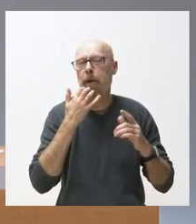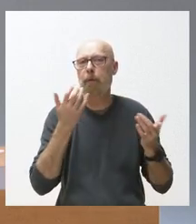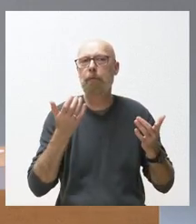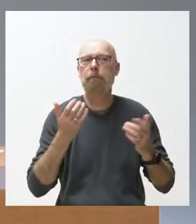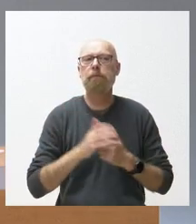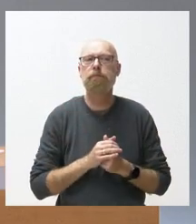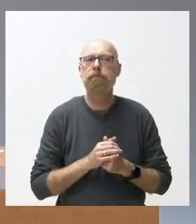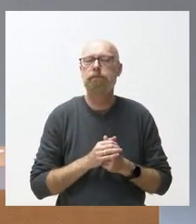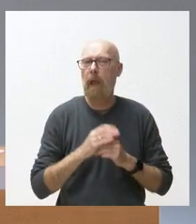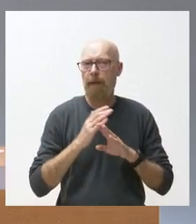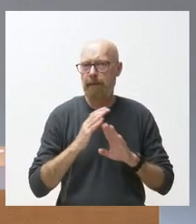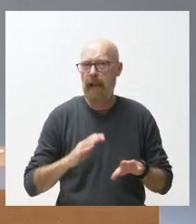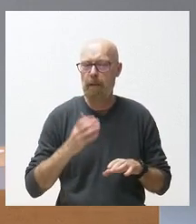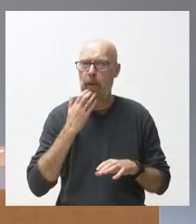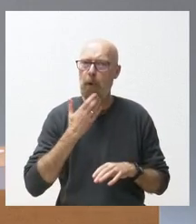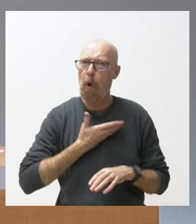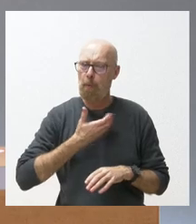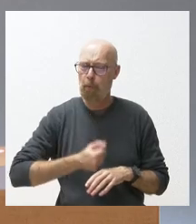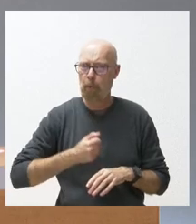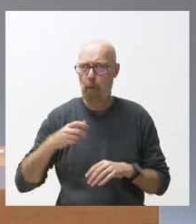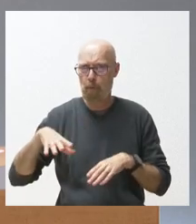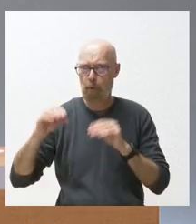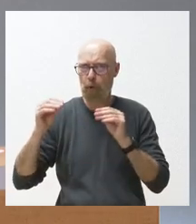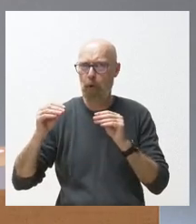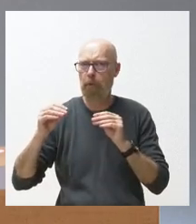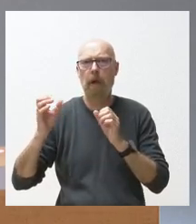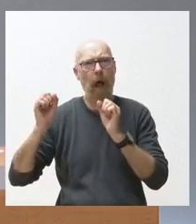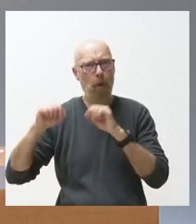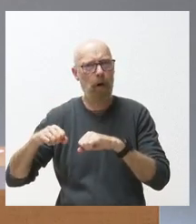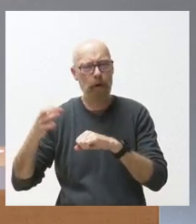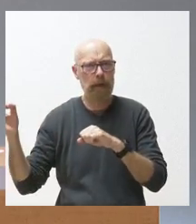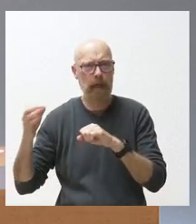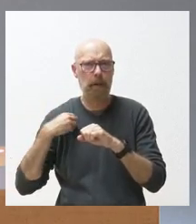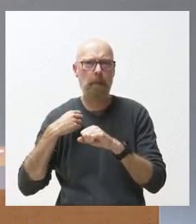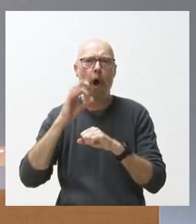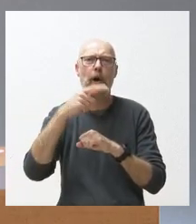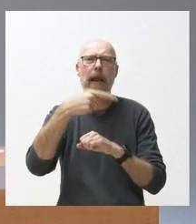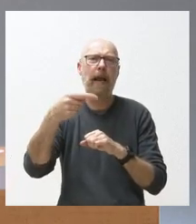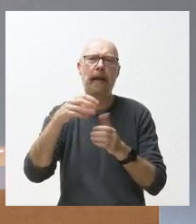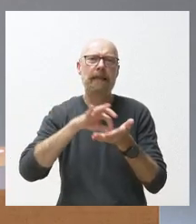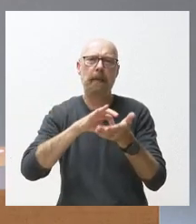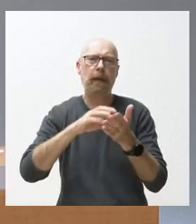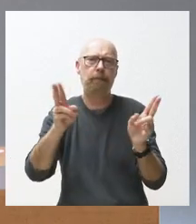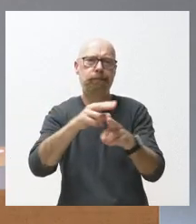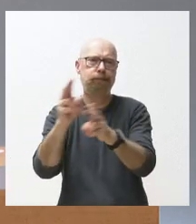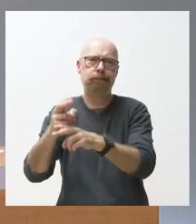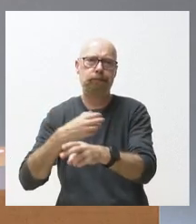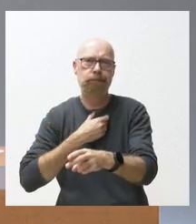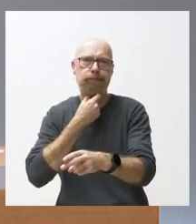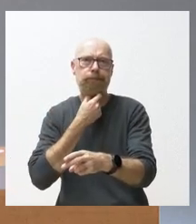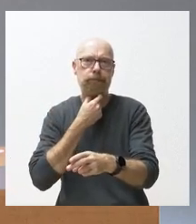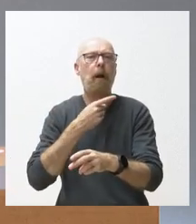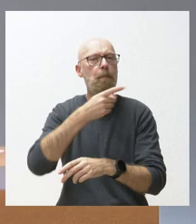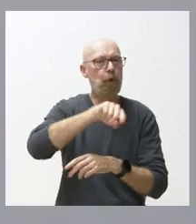finalmente Burgos apruebe esta medida y esas ONGs dejen de dar servicio a esas personas complementarían de alguna forma Gracias